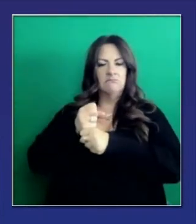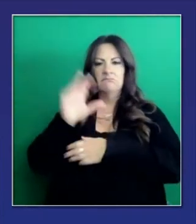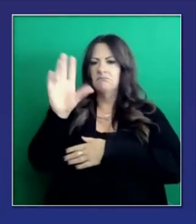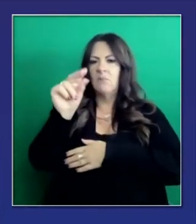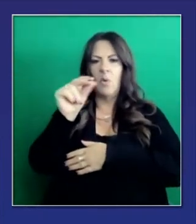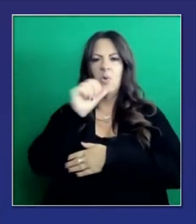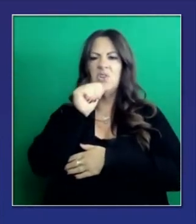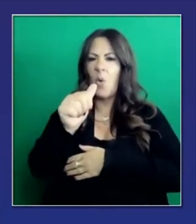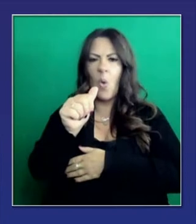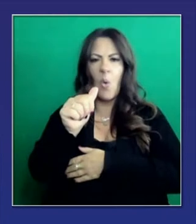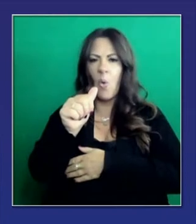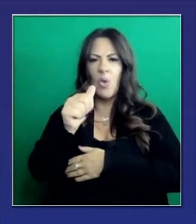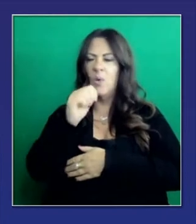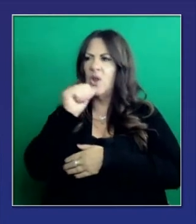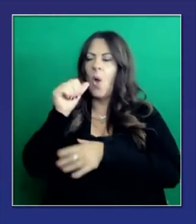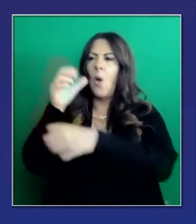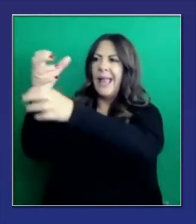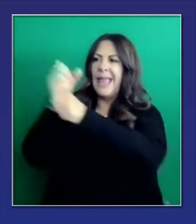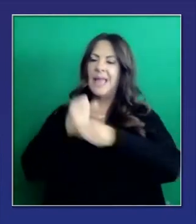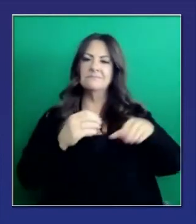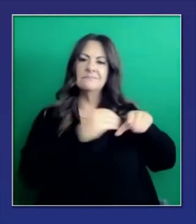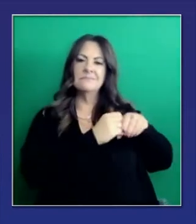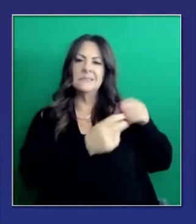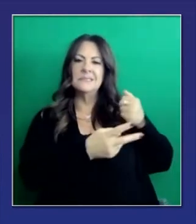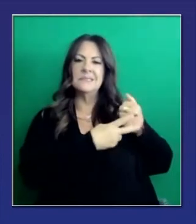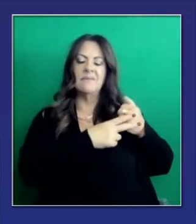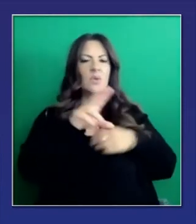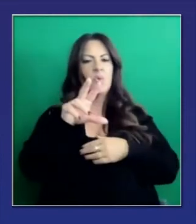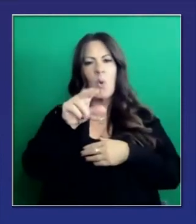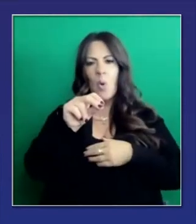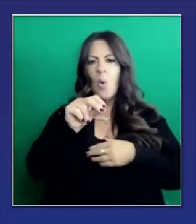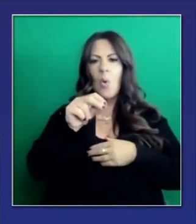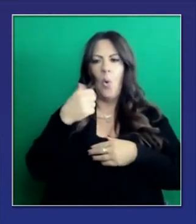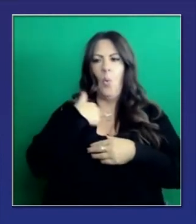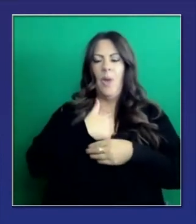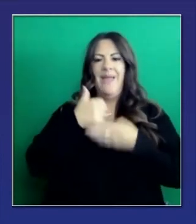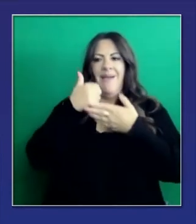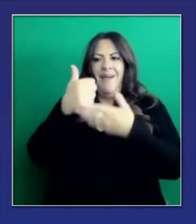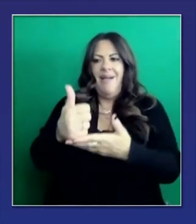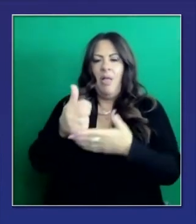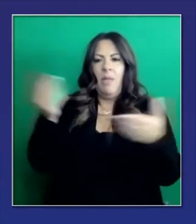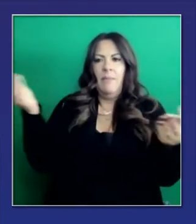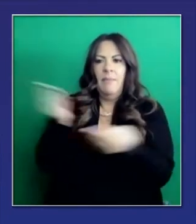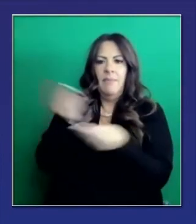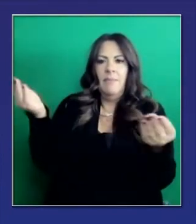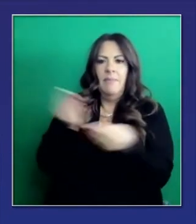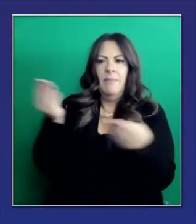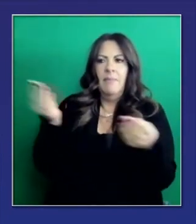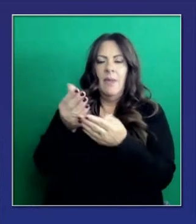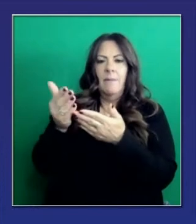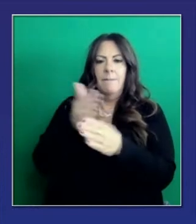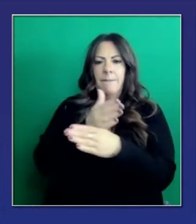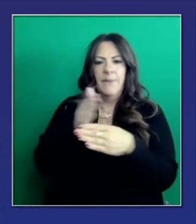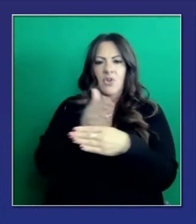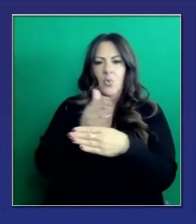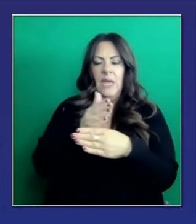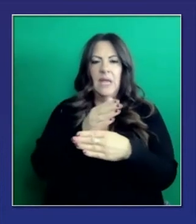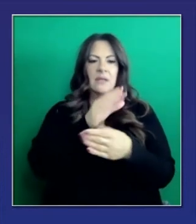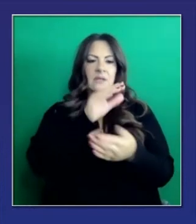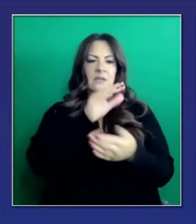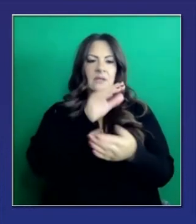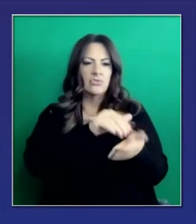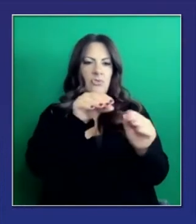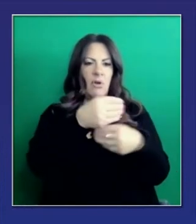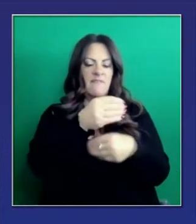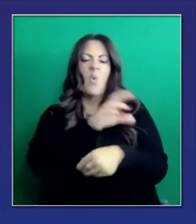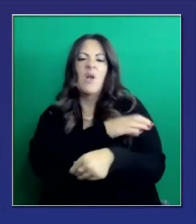no tiene nada. No tenemos un almacén de dosis. Se envían directamente a los condados, los condados directamente a los proveedores. Es